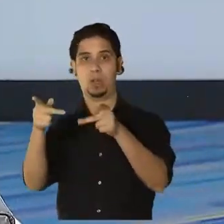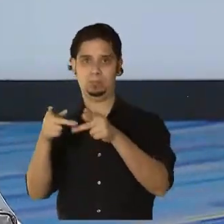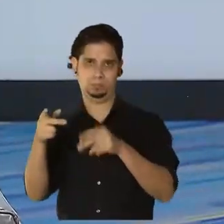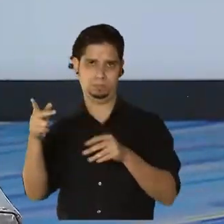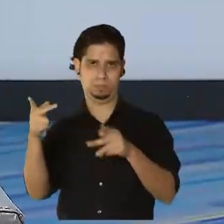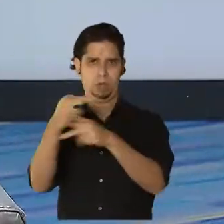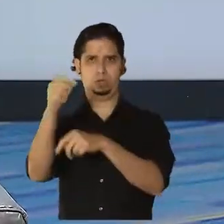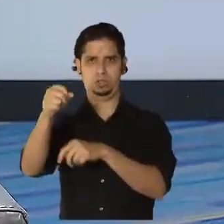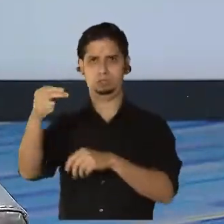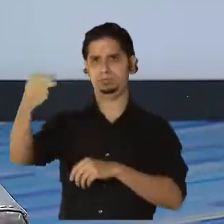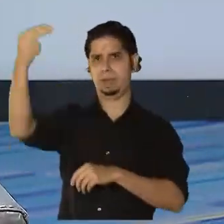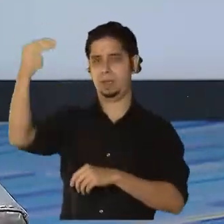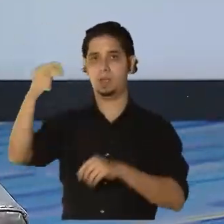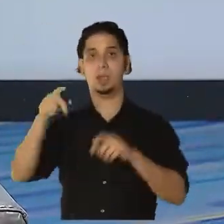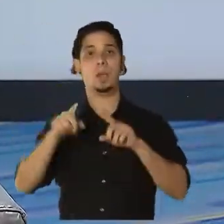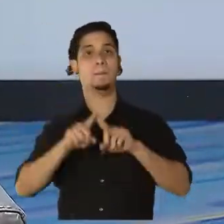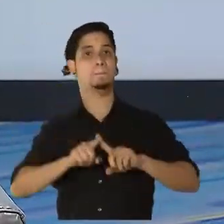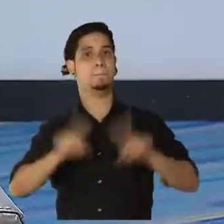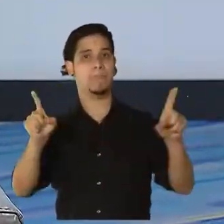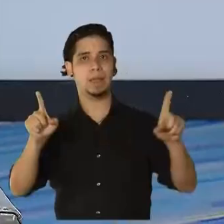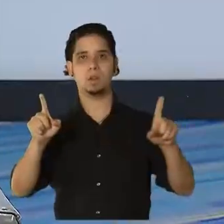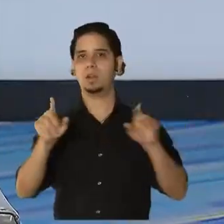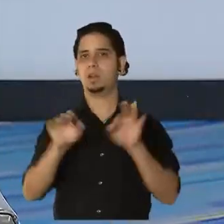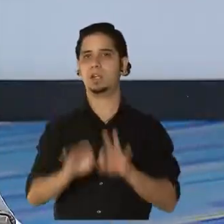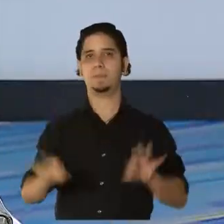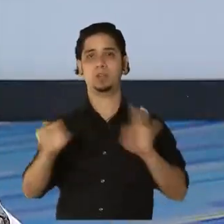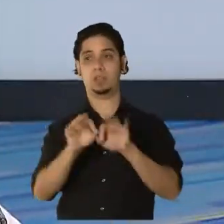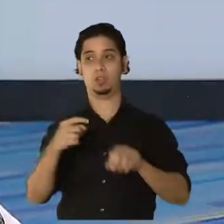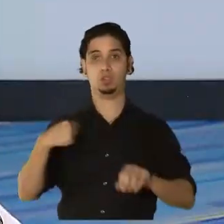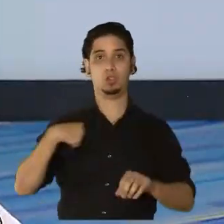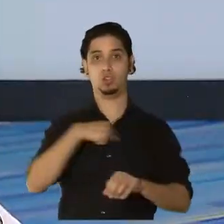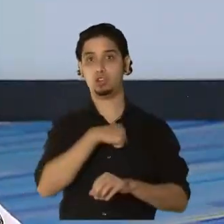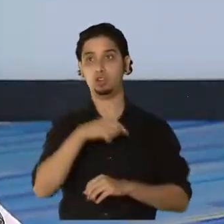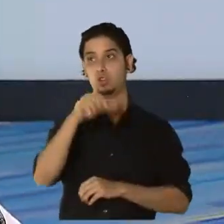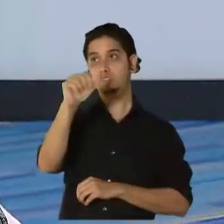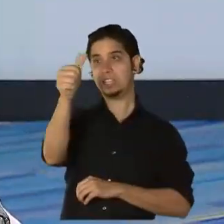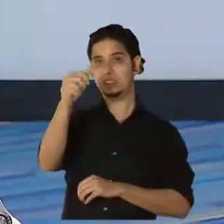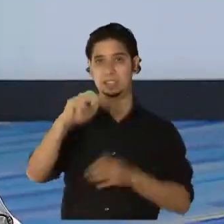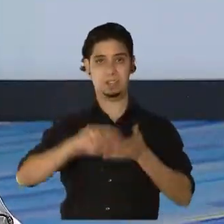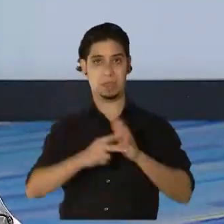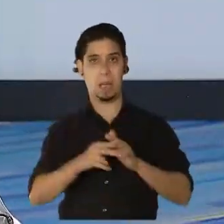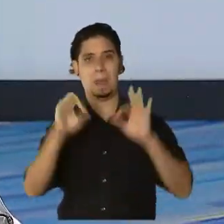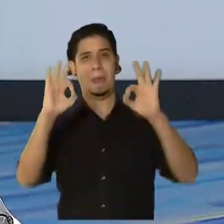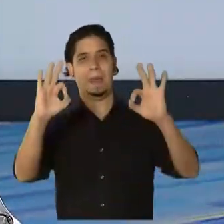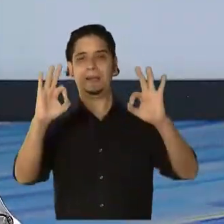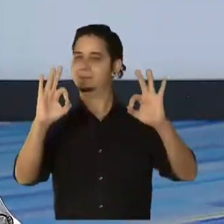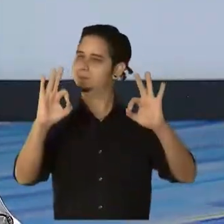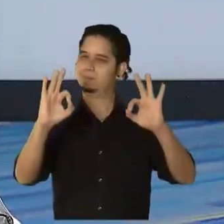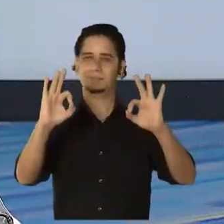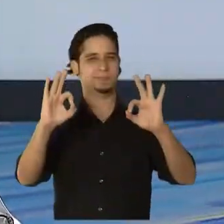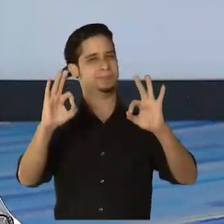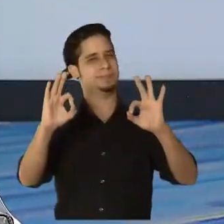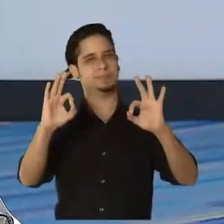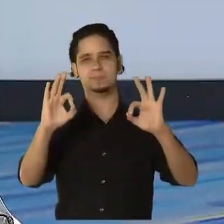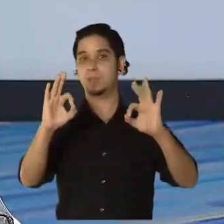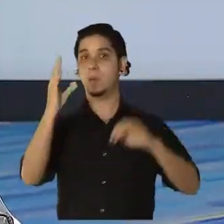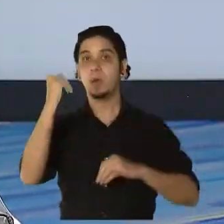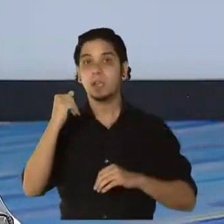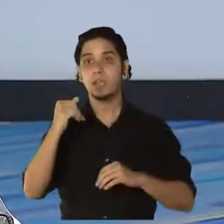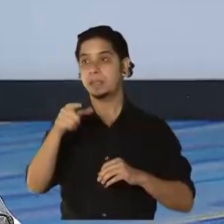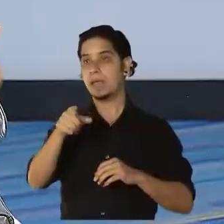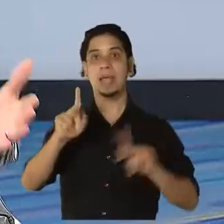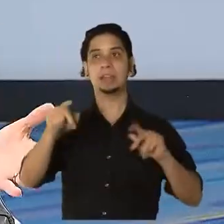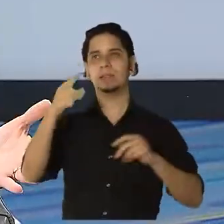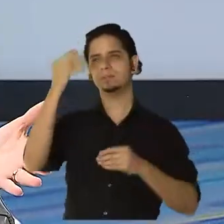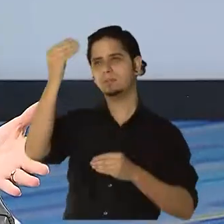pero lo que es importante es que estemos cerca del 10 no significa que estemos bien, ¿verdad? Y eso es importante porque algunas personas, pues, bajan la guardia